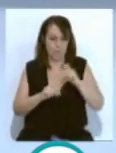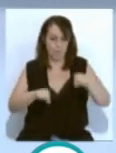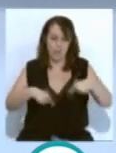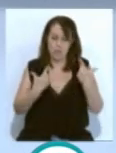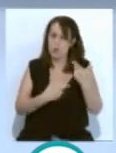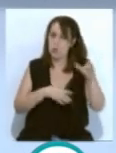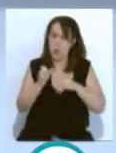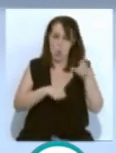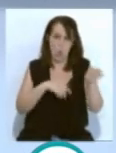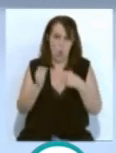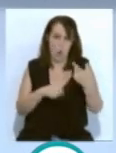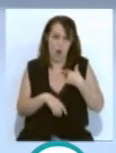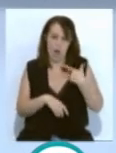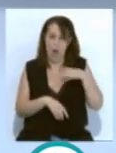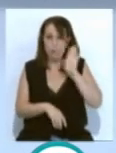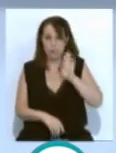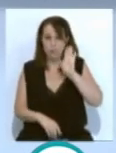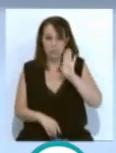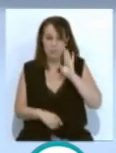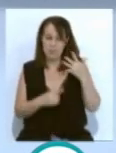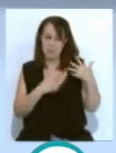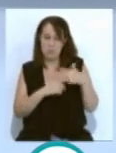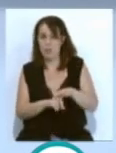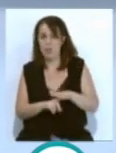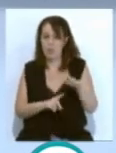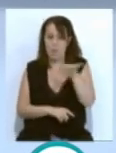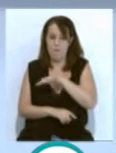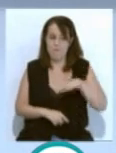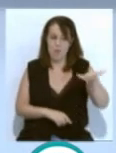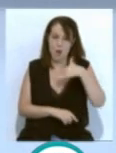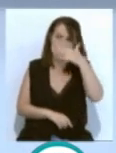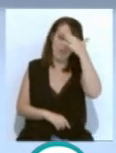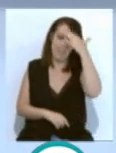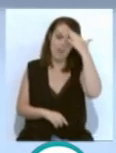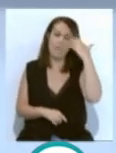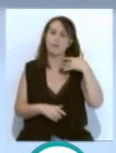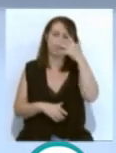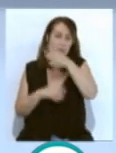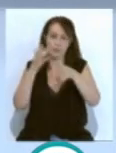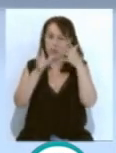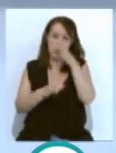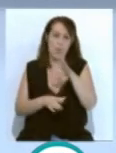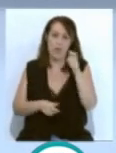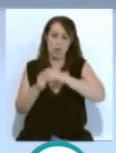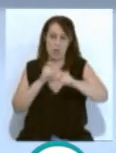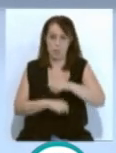recogida de residuos y el estado de suciedad que presenta el barrio principales denuncias de la entidad vecinal.